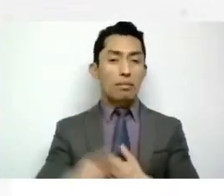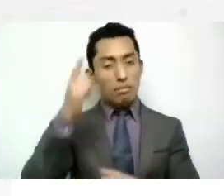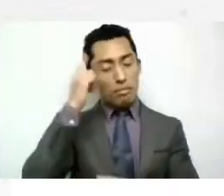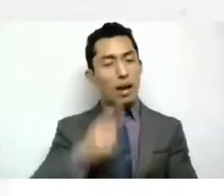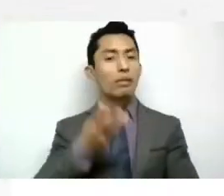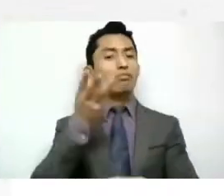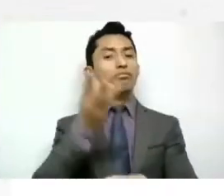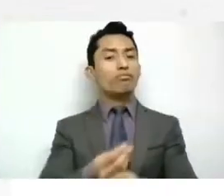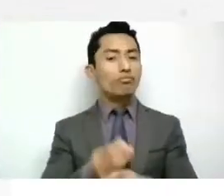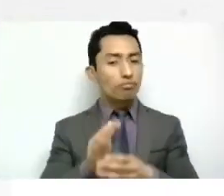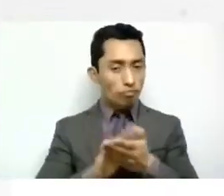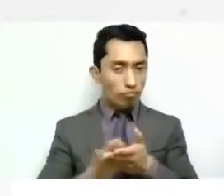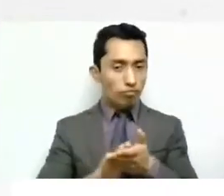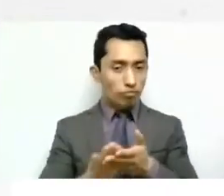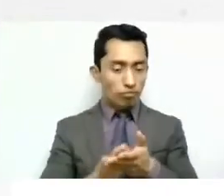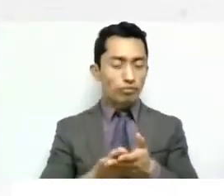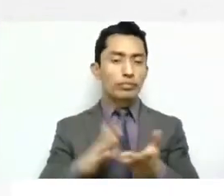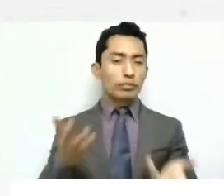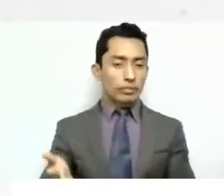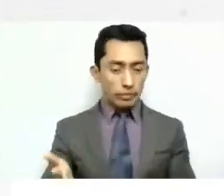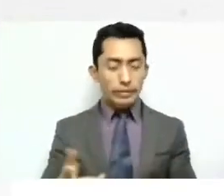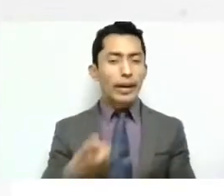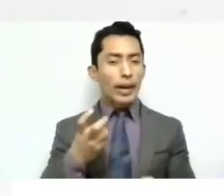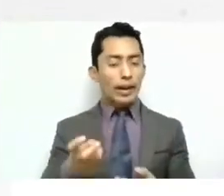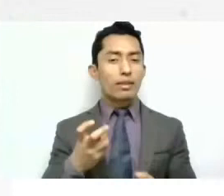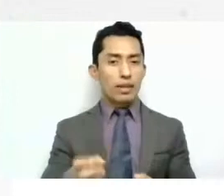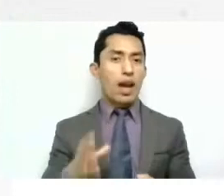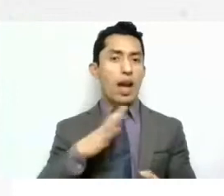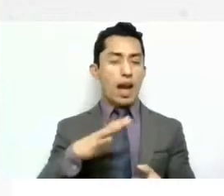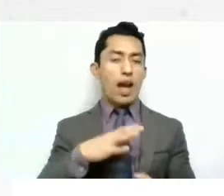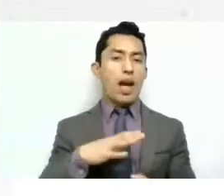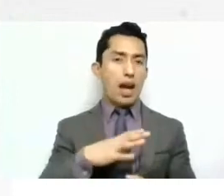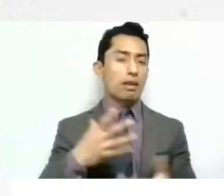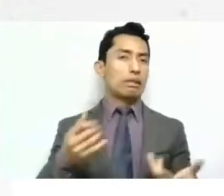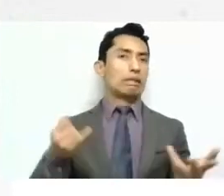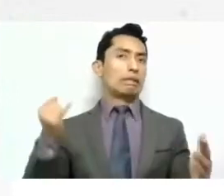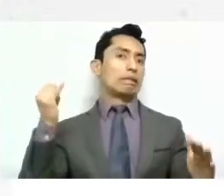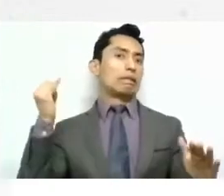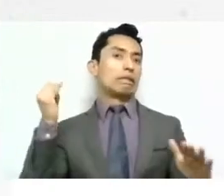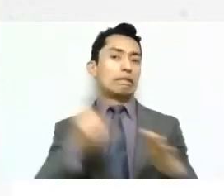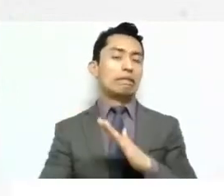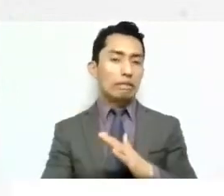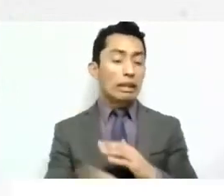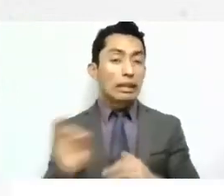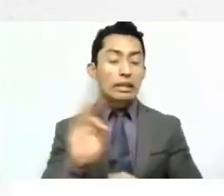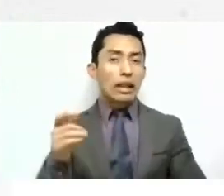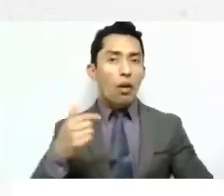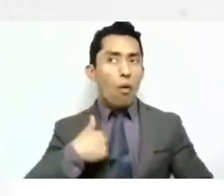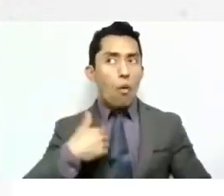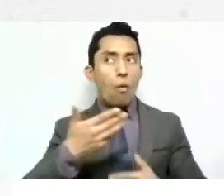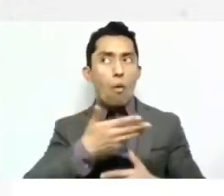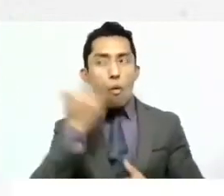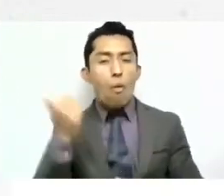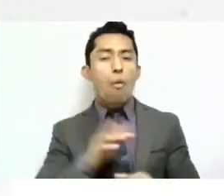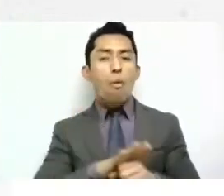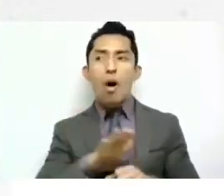daños. Entonces, es un universo que a veces a uno le queda un poco en lo oscuro si no